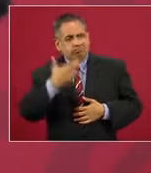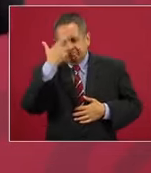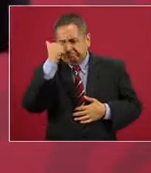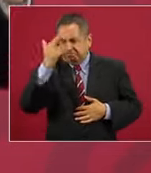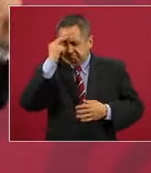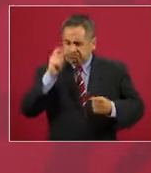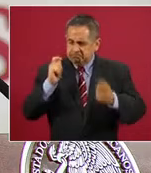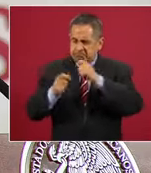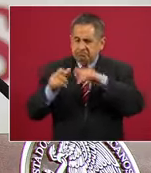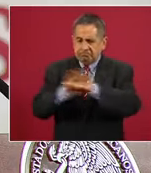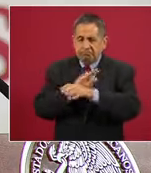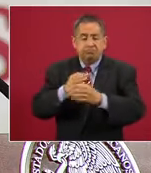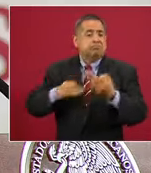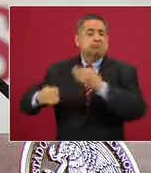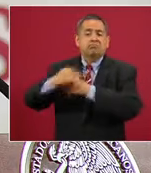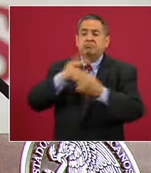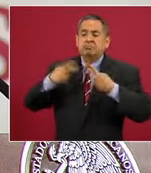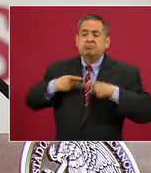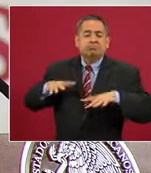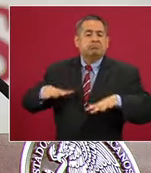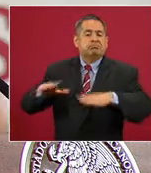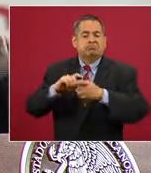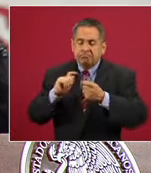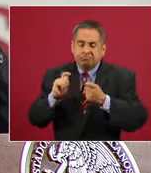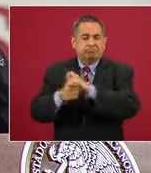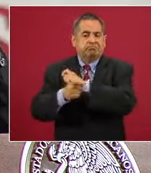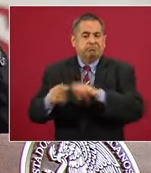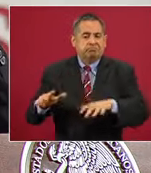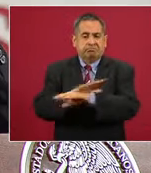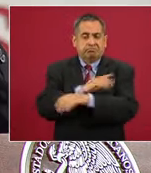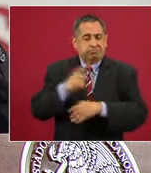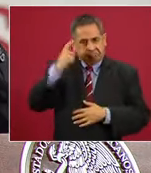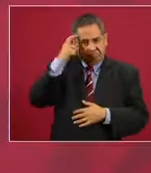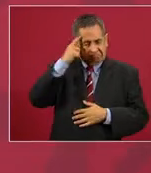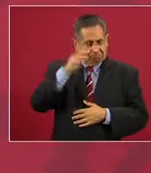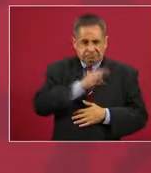es todo un pueblo el que cambia.